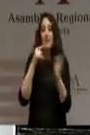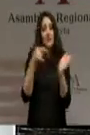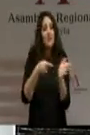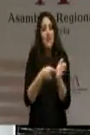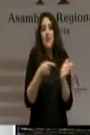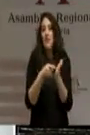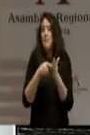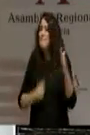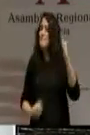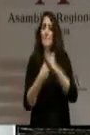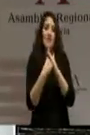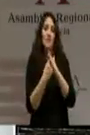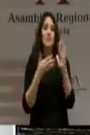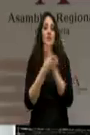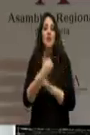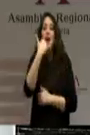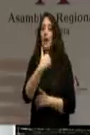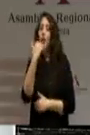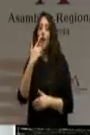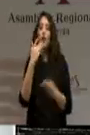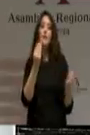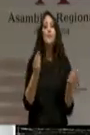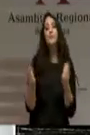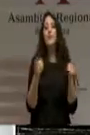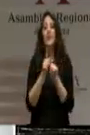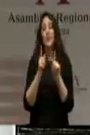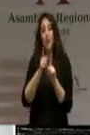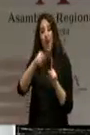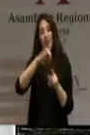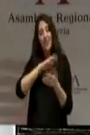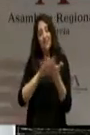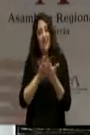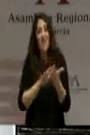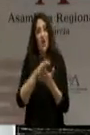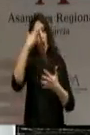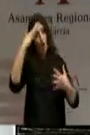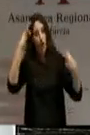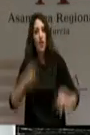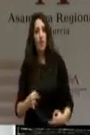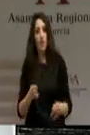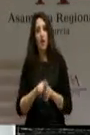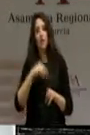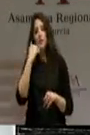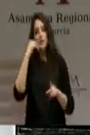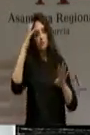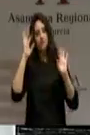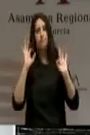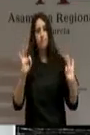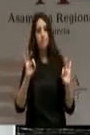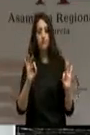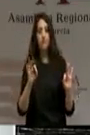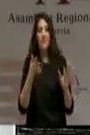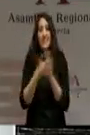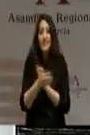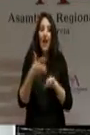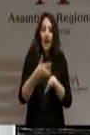máximo. No caben tibiezas. Usted habló de coherencia y lo coherente es dar respuestas preventivas